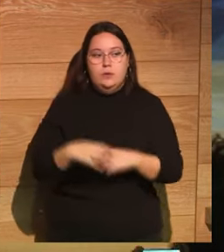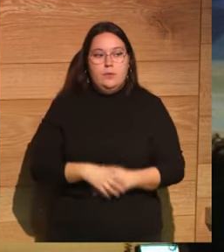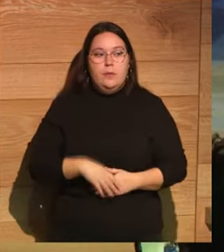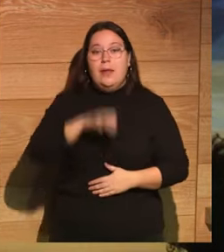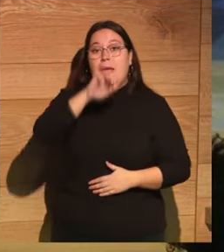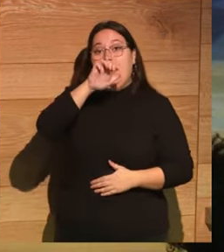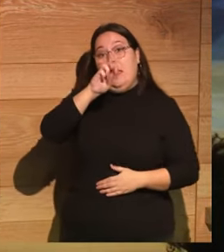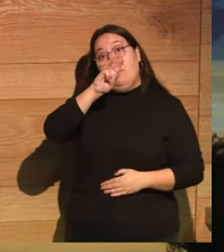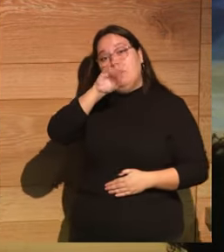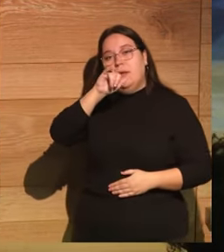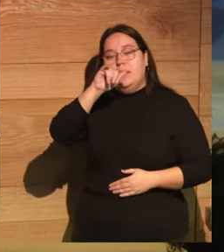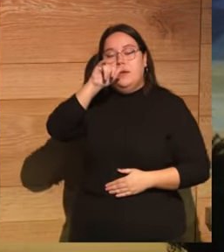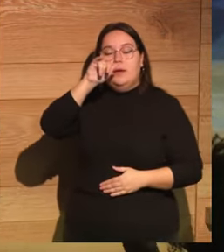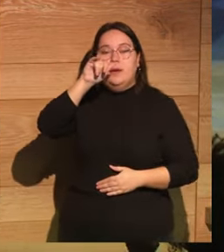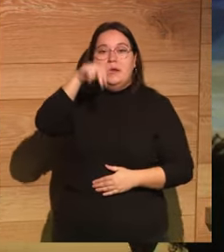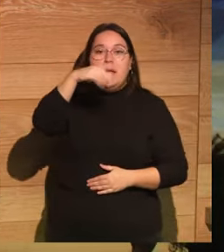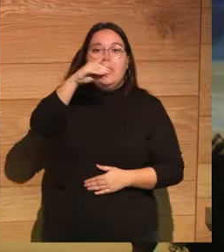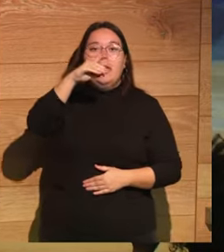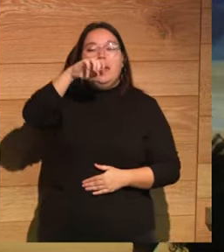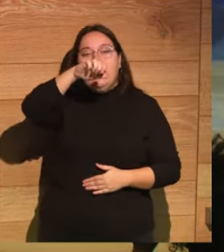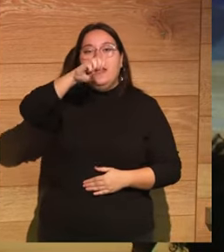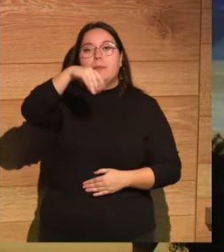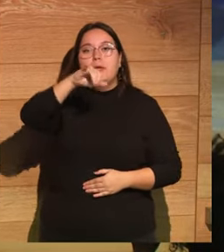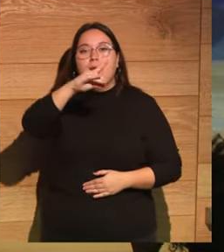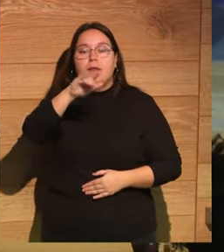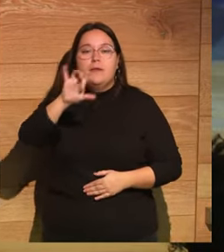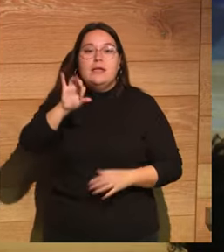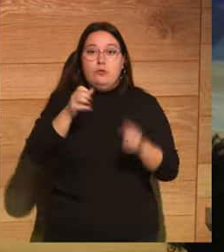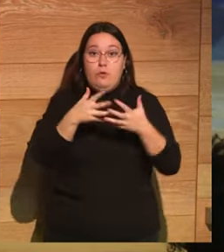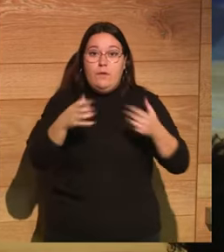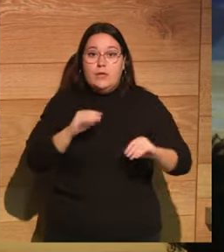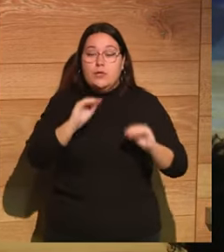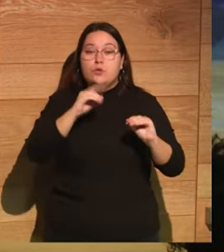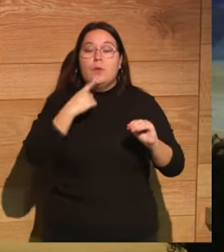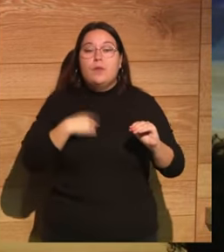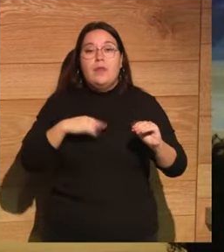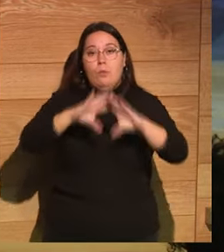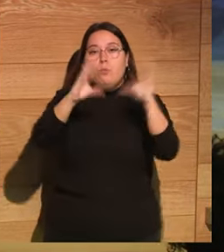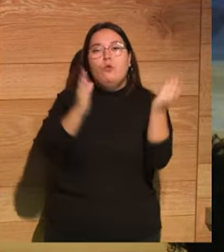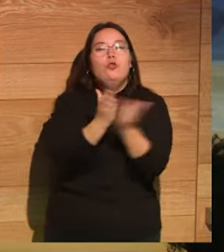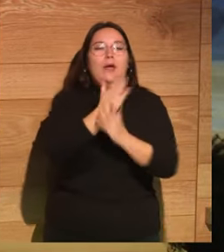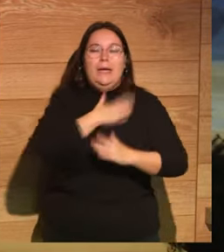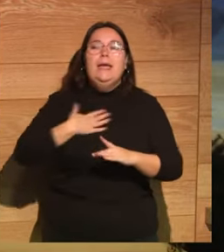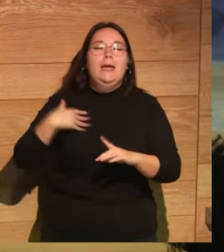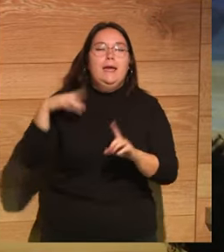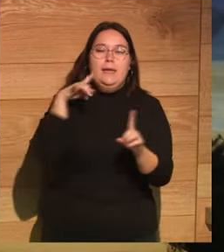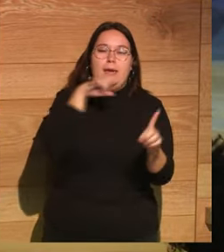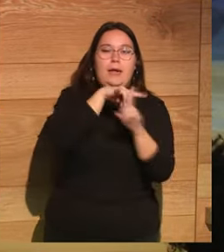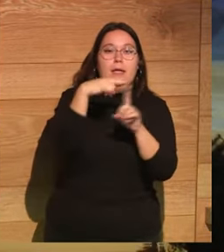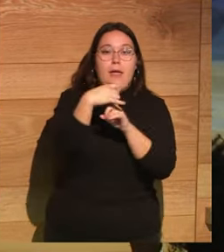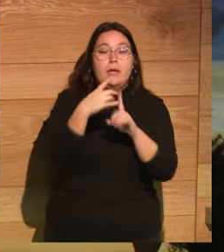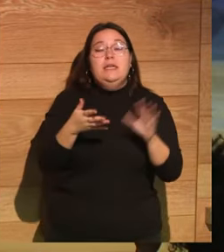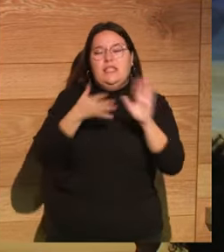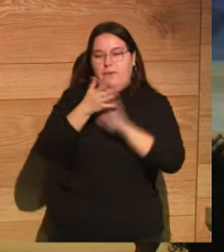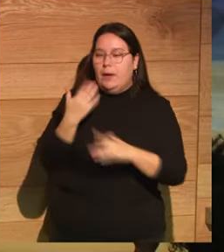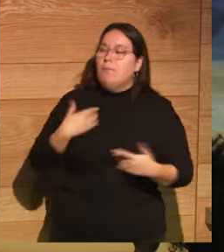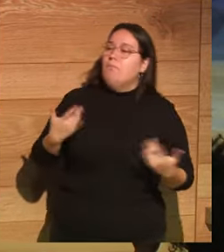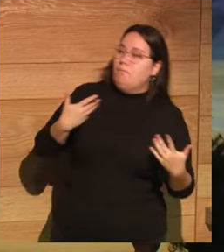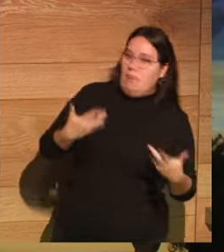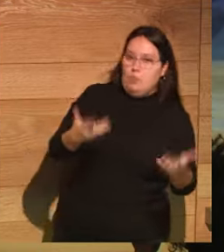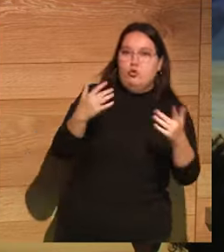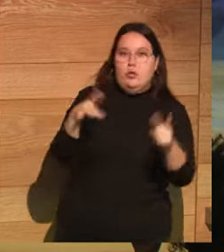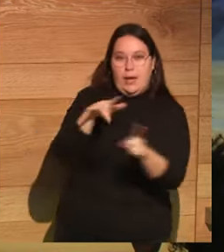Epiménides, en una cita atribuida que probablemente no es suya, decía, el mundo desea ser engañado, luego engañémosles.